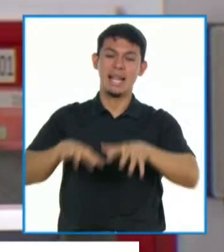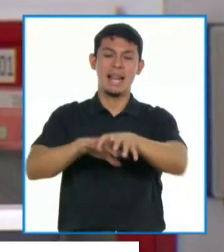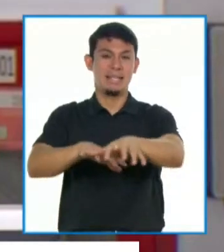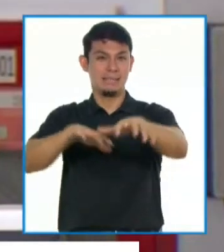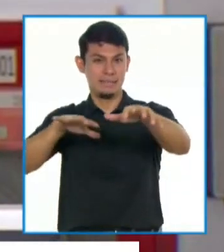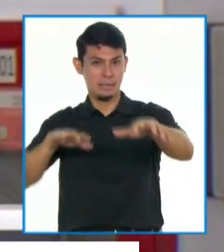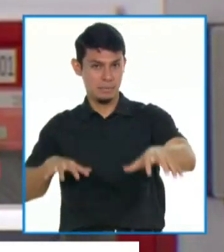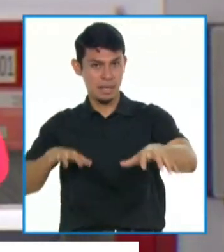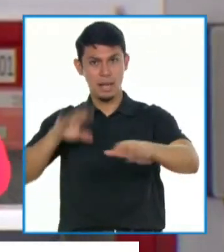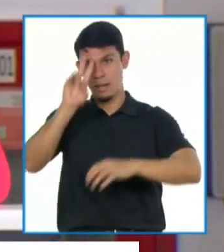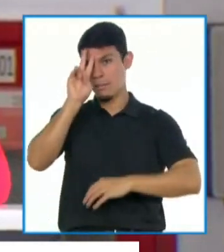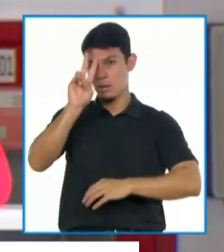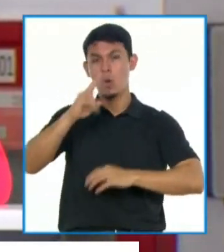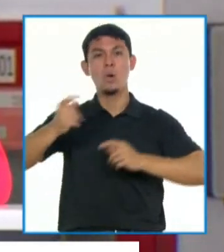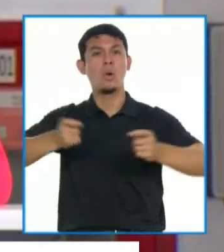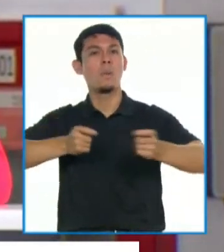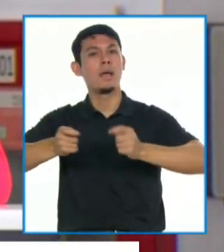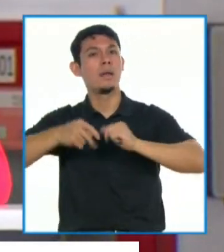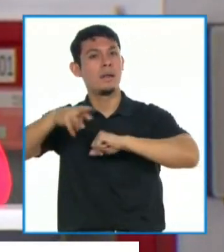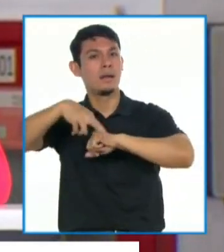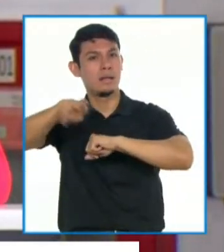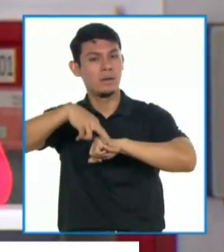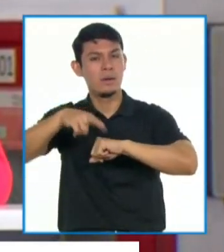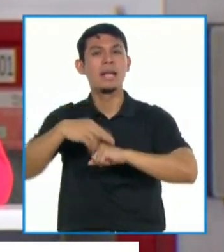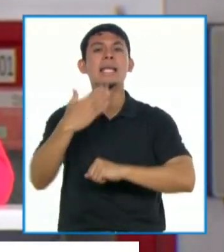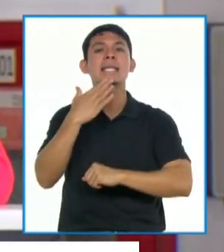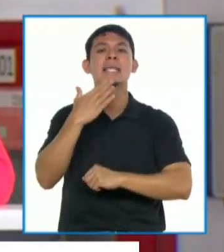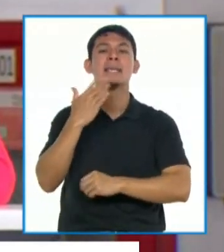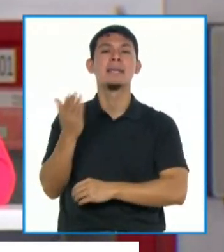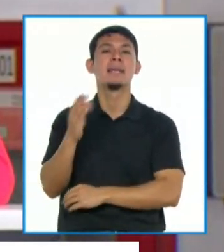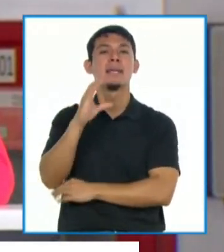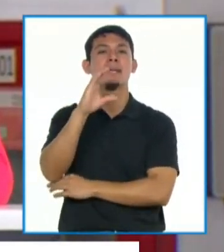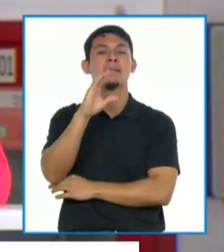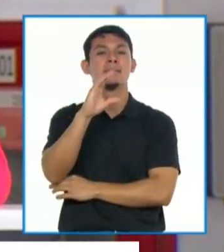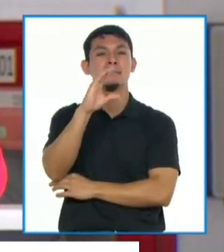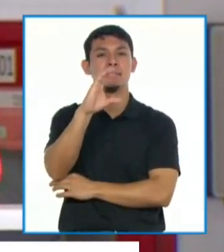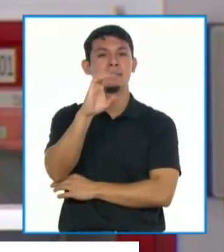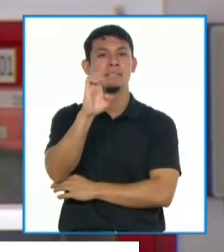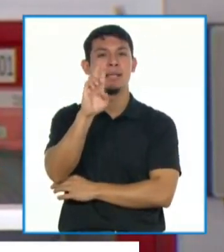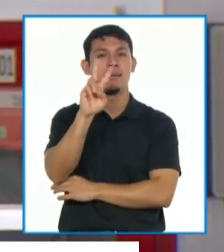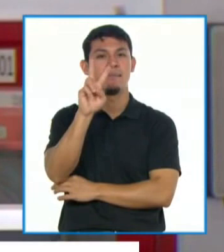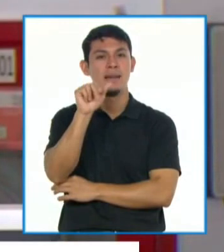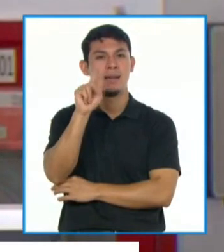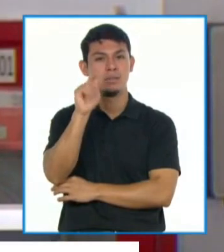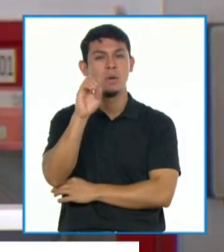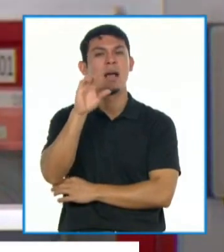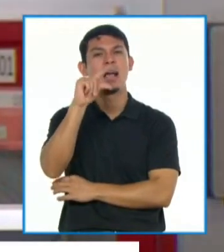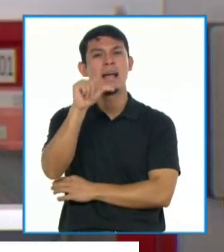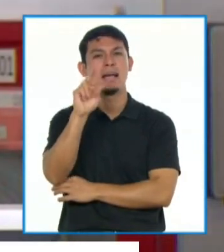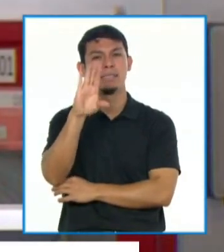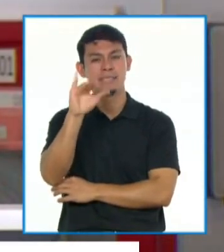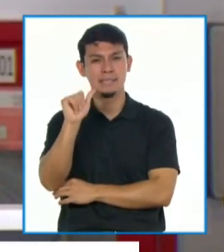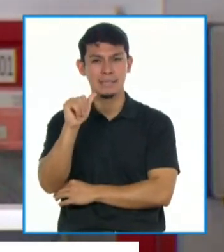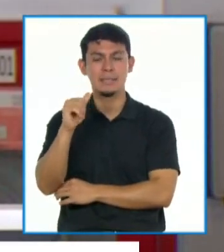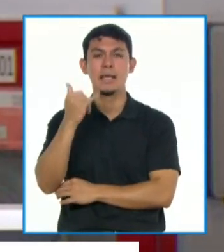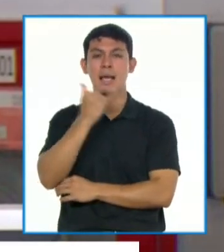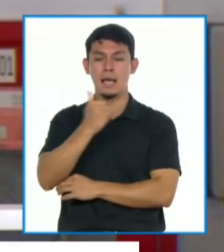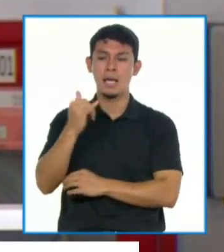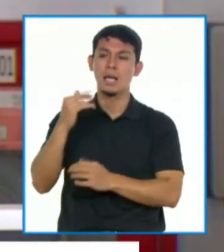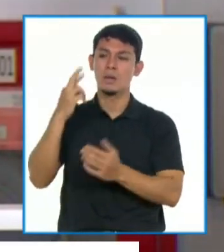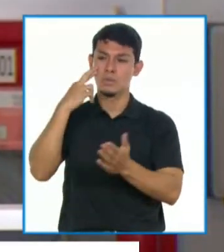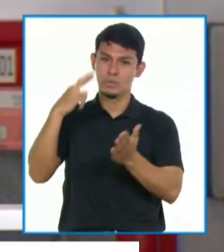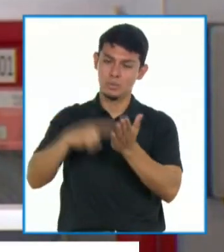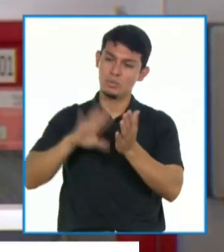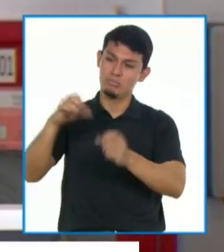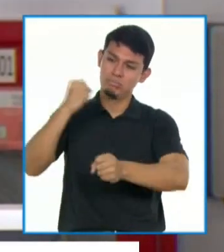Asamblea Nacional de Gobiernos Regionales, al señor Servando García, y reconocer por el trabajo coordinado y